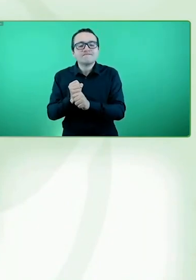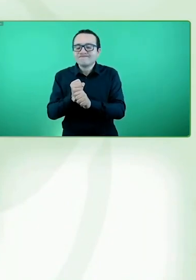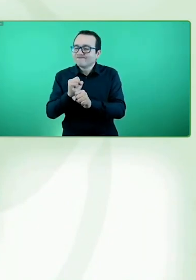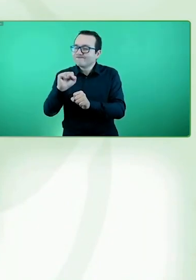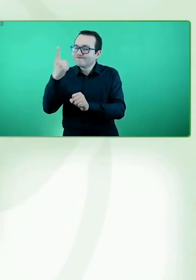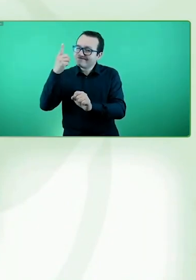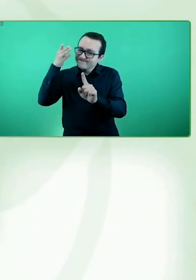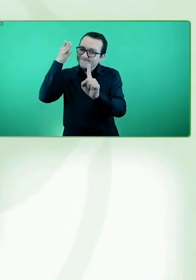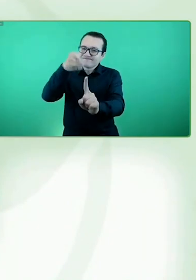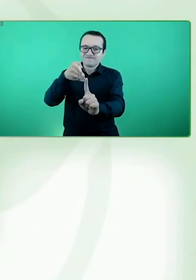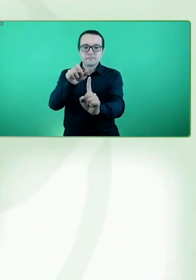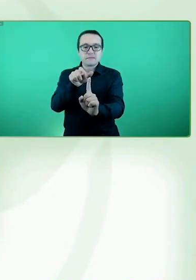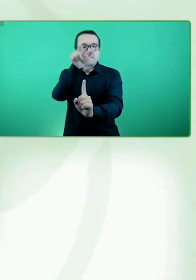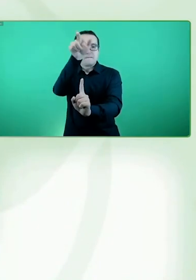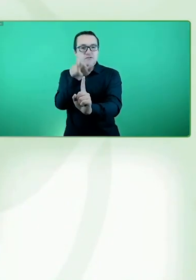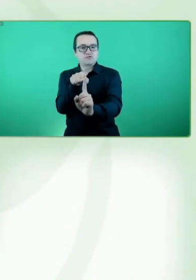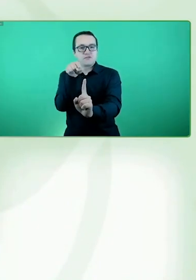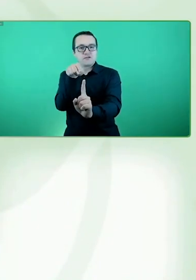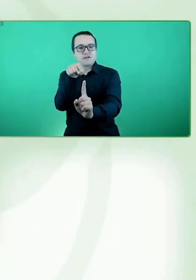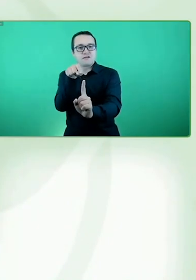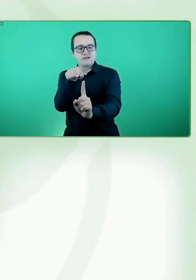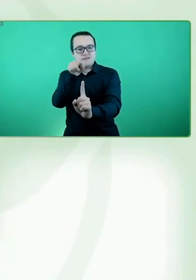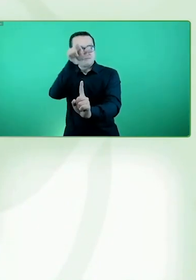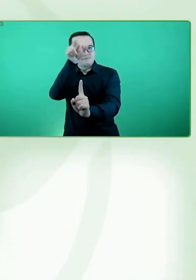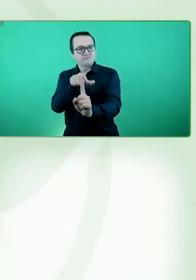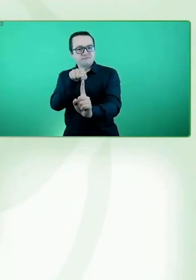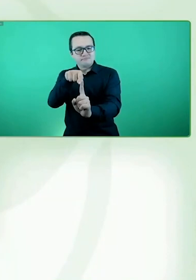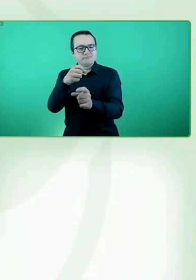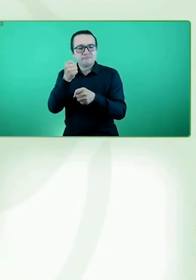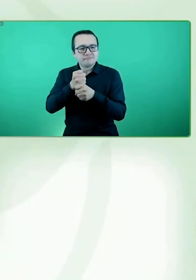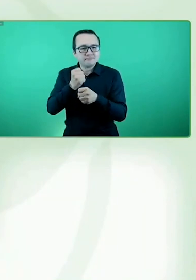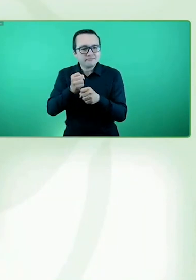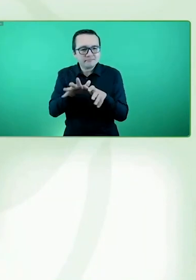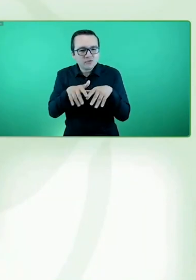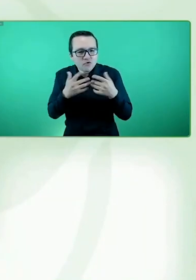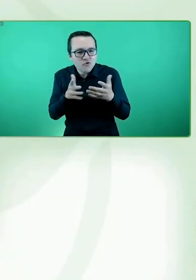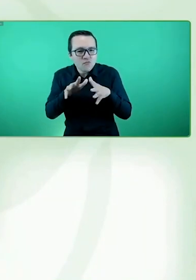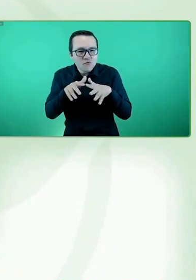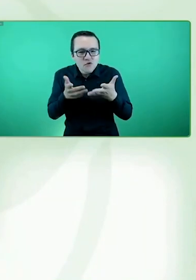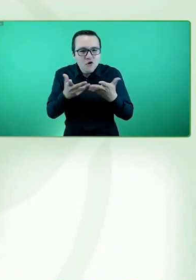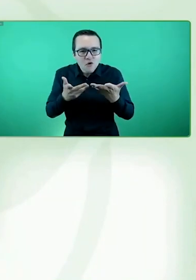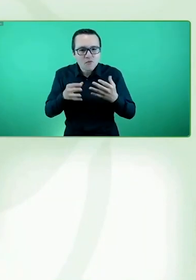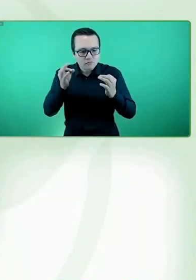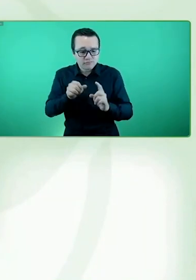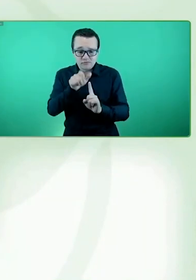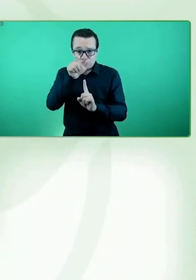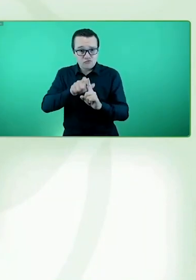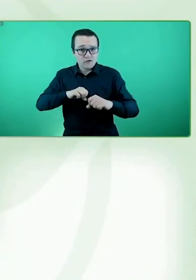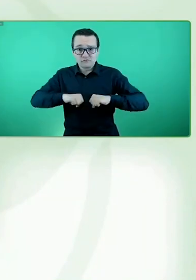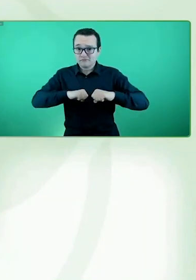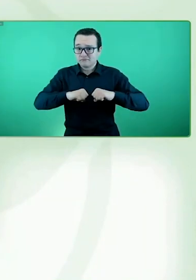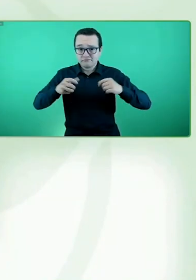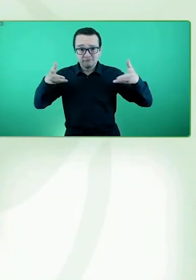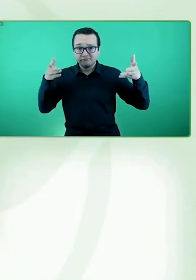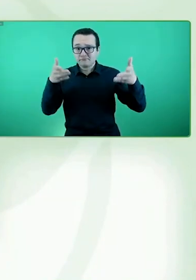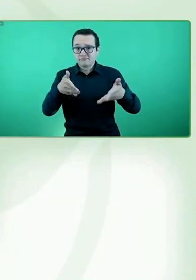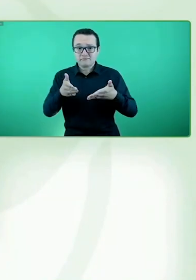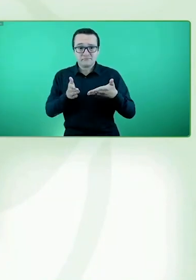de nuestros trabajos como sujetos activos de derechos. Huimos,